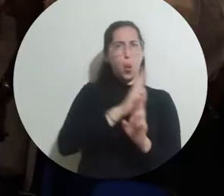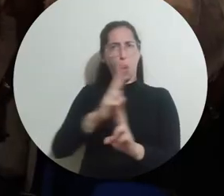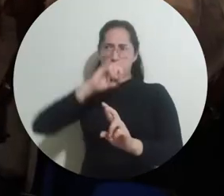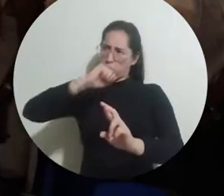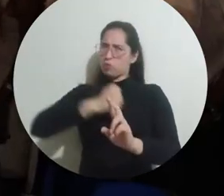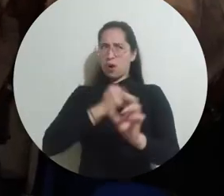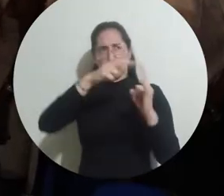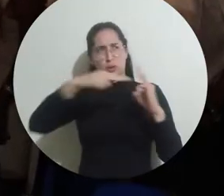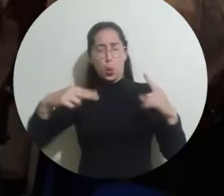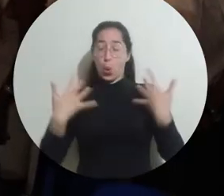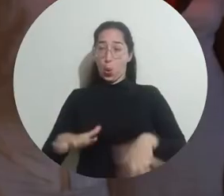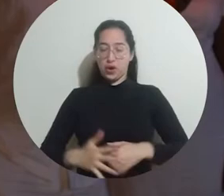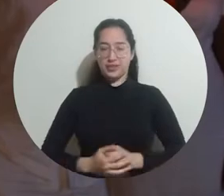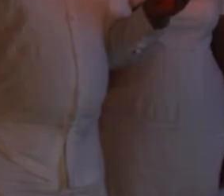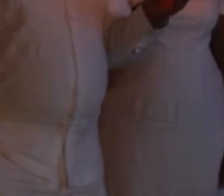alma mater.